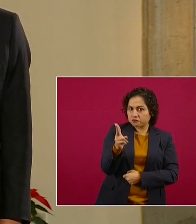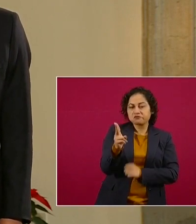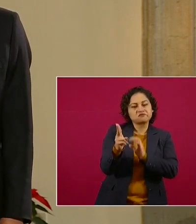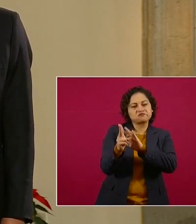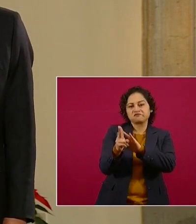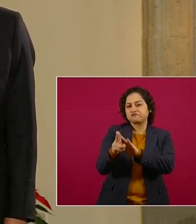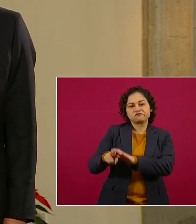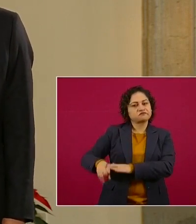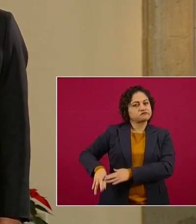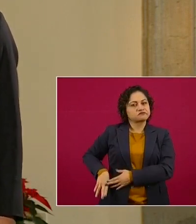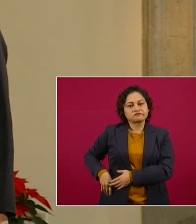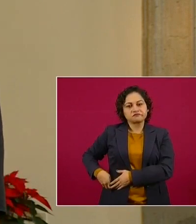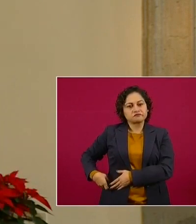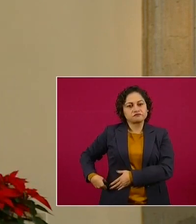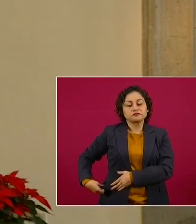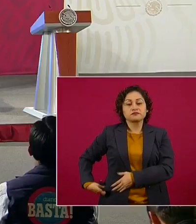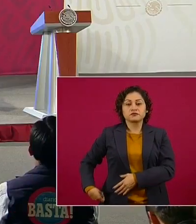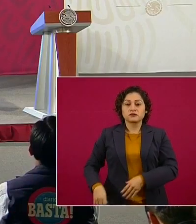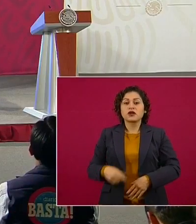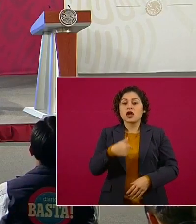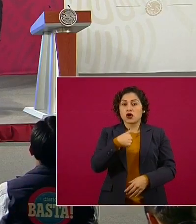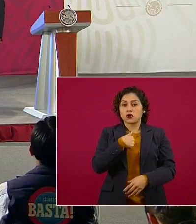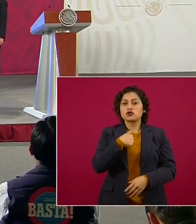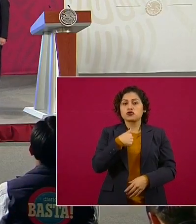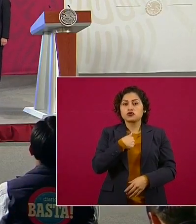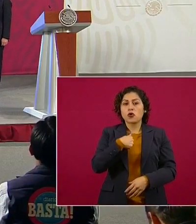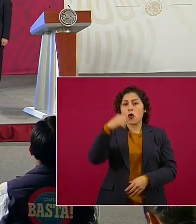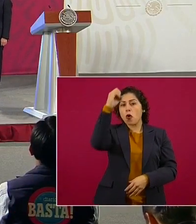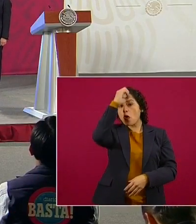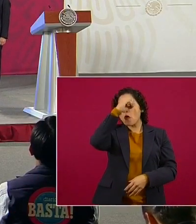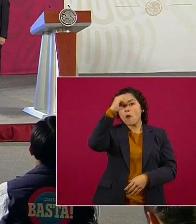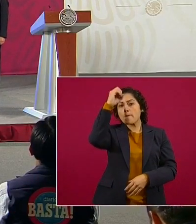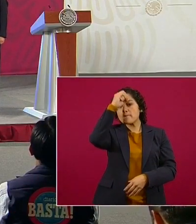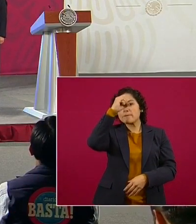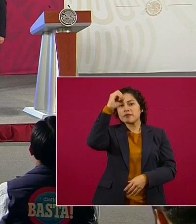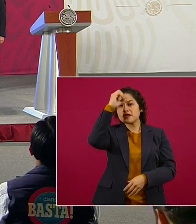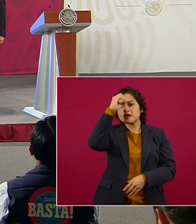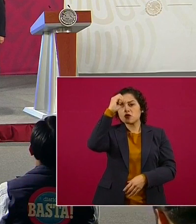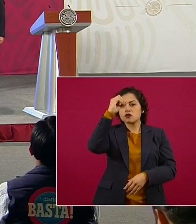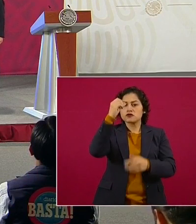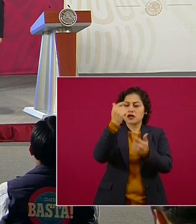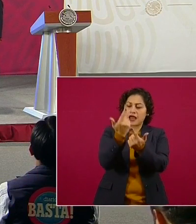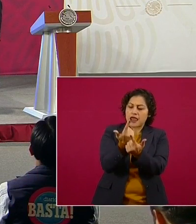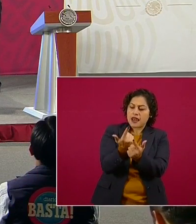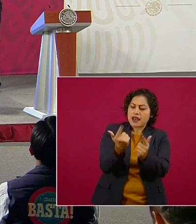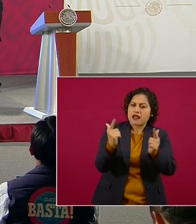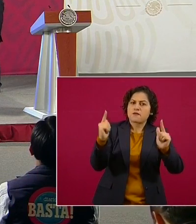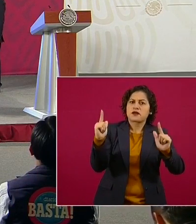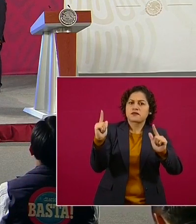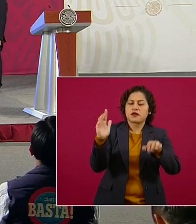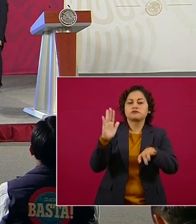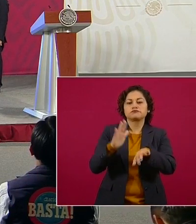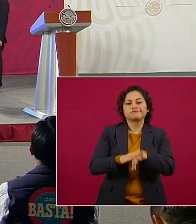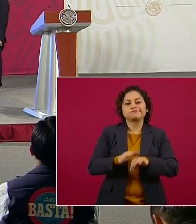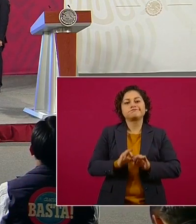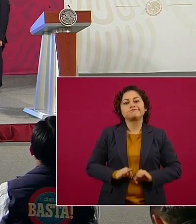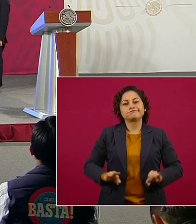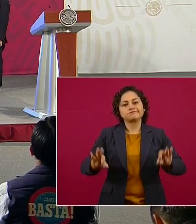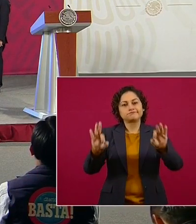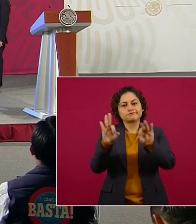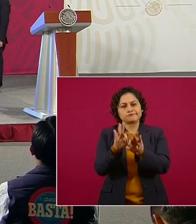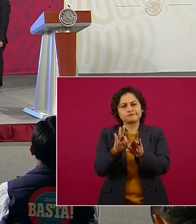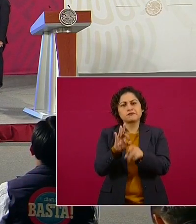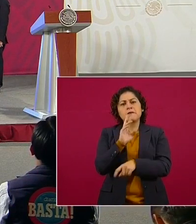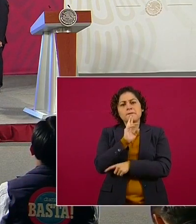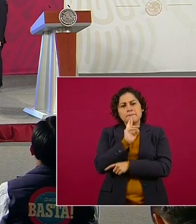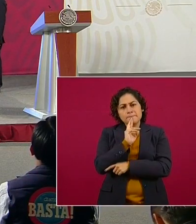Creo más en la libertad y en el convencimiento que en la